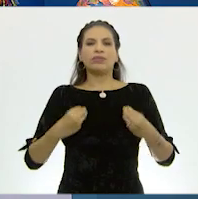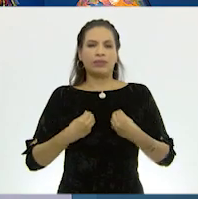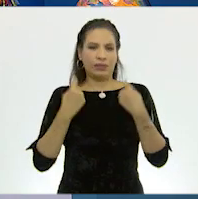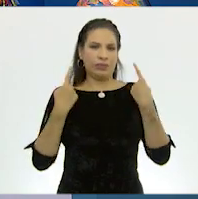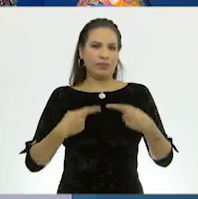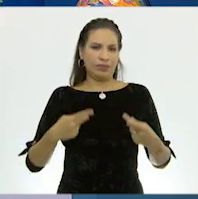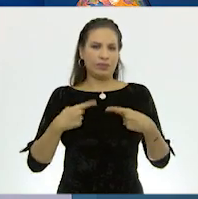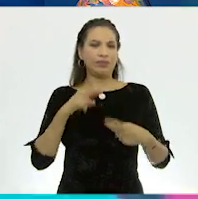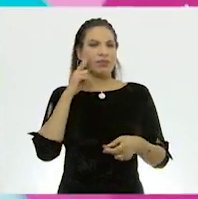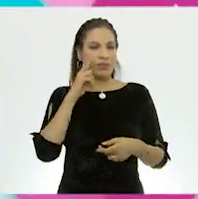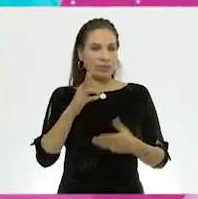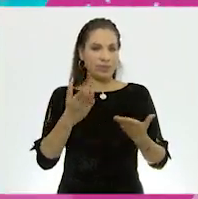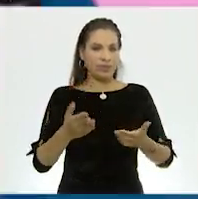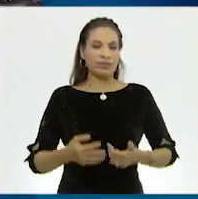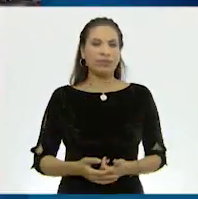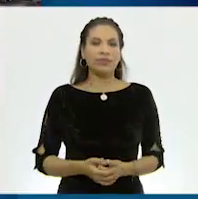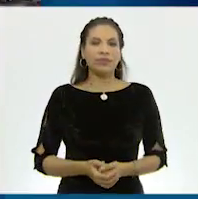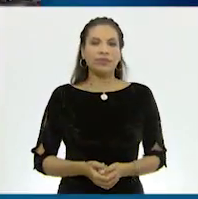Vamos a verlo.